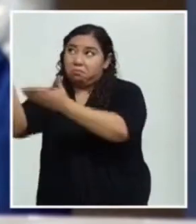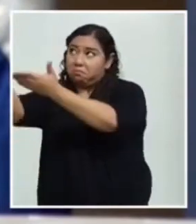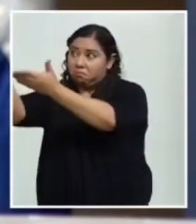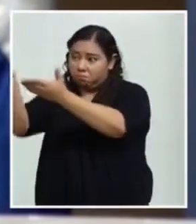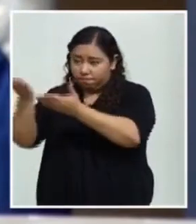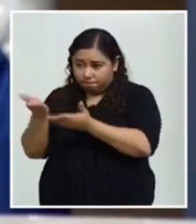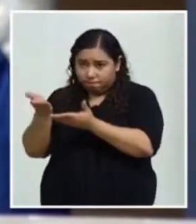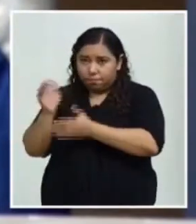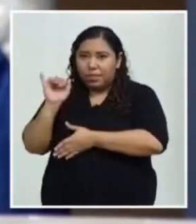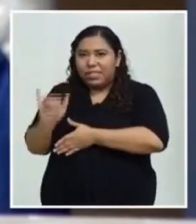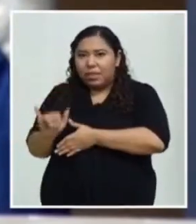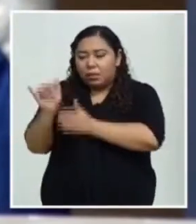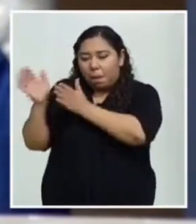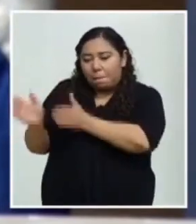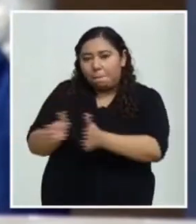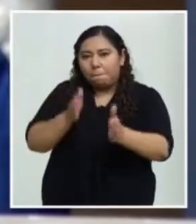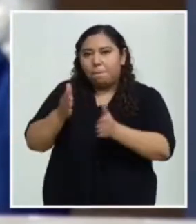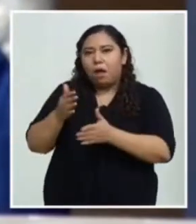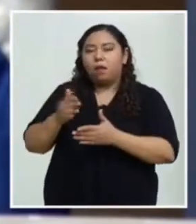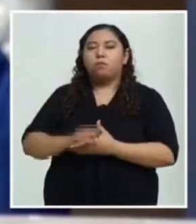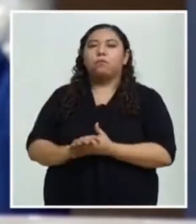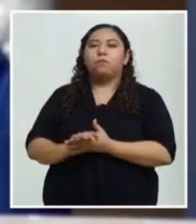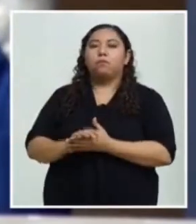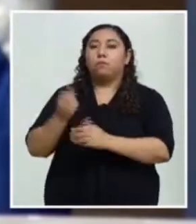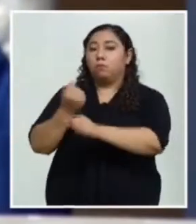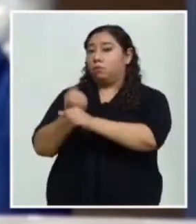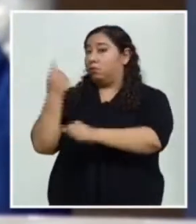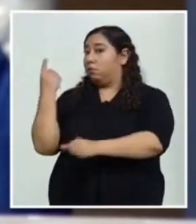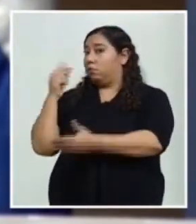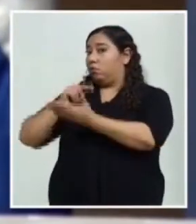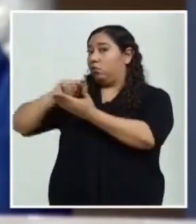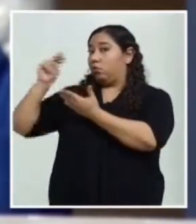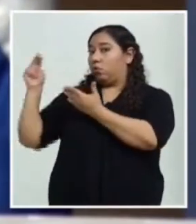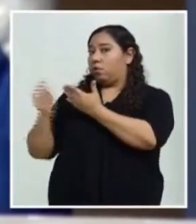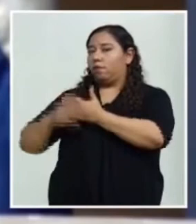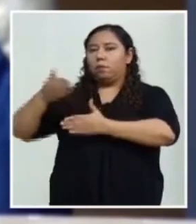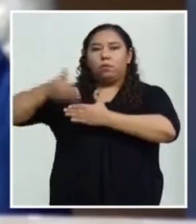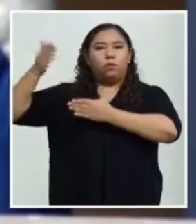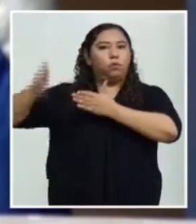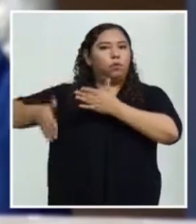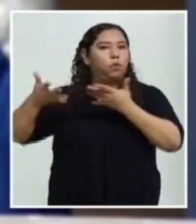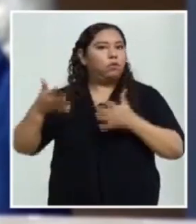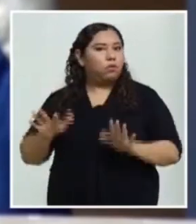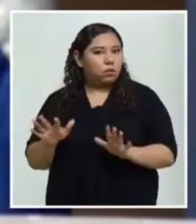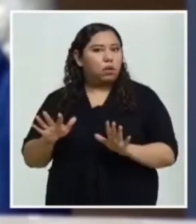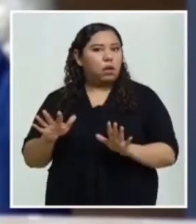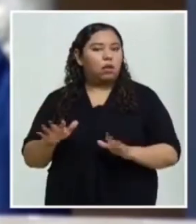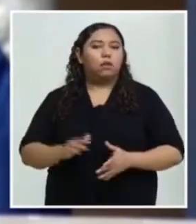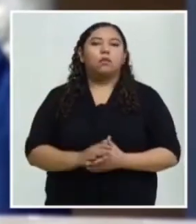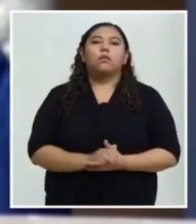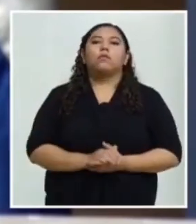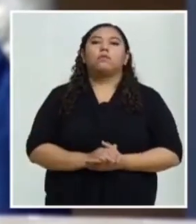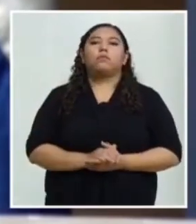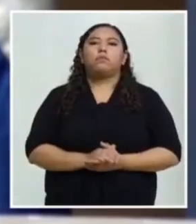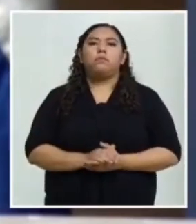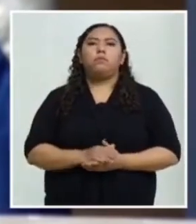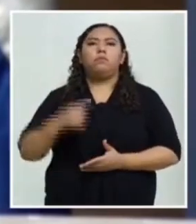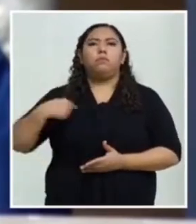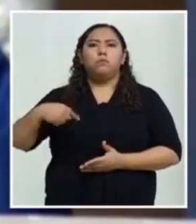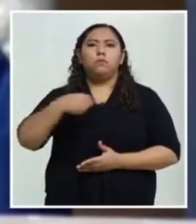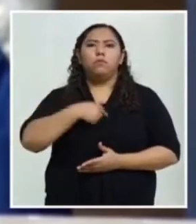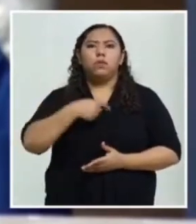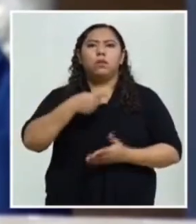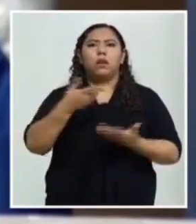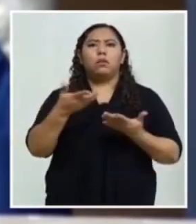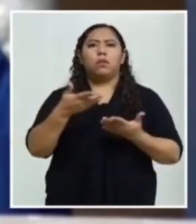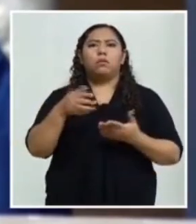Ese plan fue finalizado en el mes de noviembre del 2020 y ha sido socializado a nivel nacional a todas